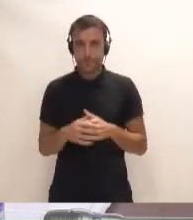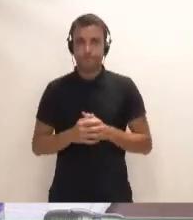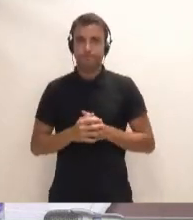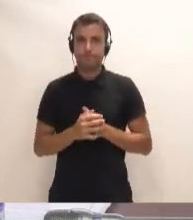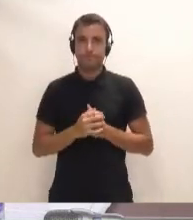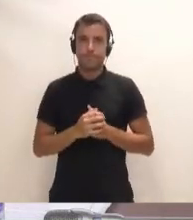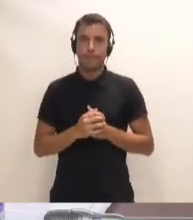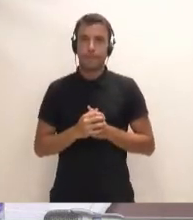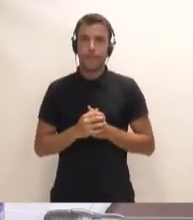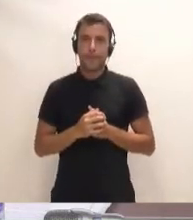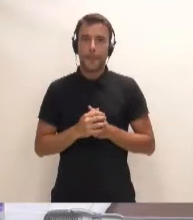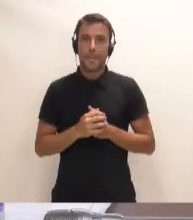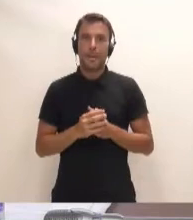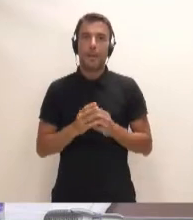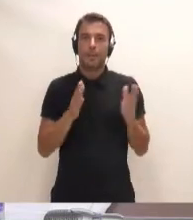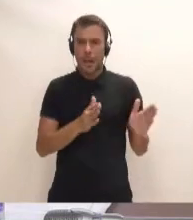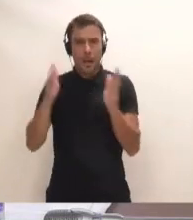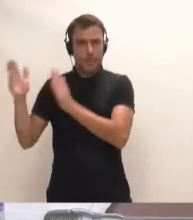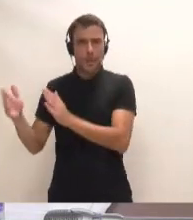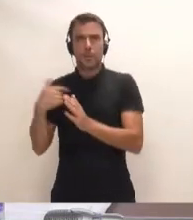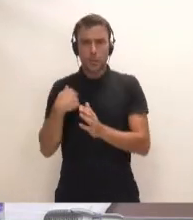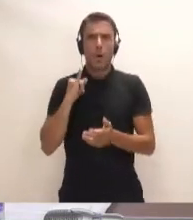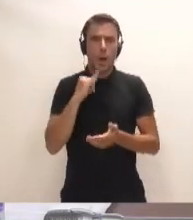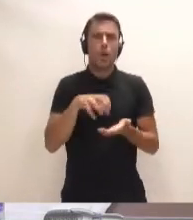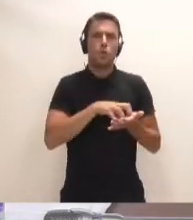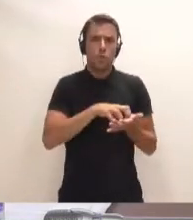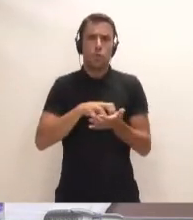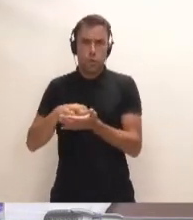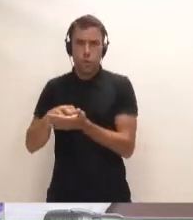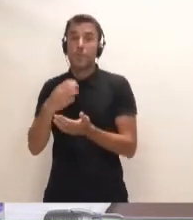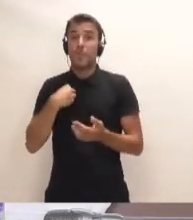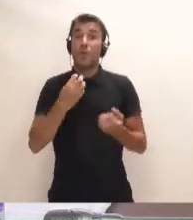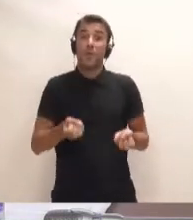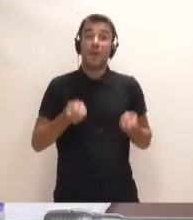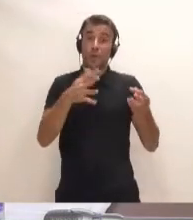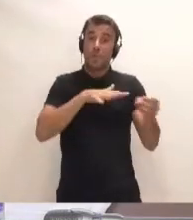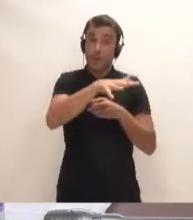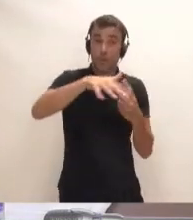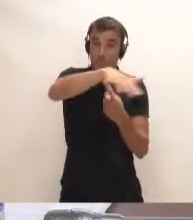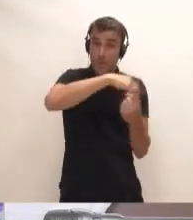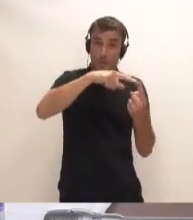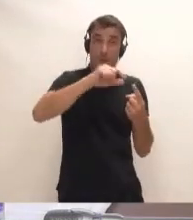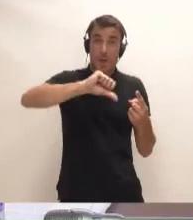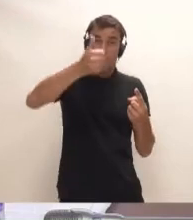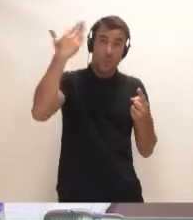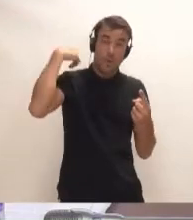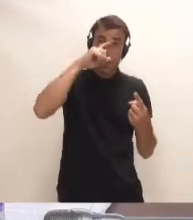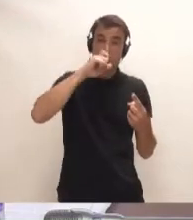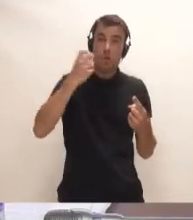Paralelamente a esto, a mí me surgen un montón de preguntas. Es decir, en la declaración de impacto ambiental que se aprobó en